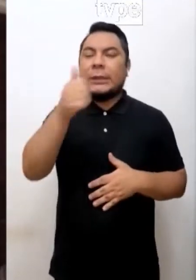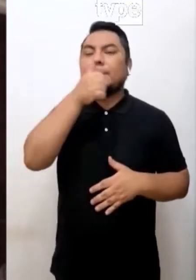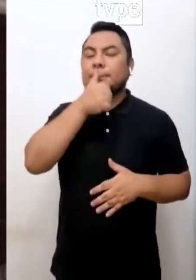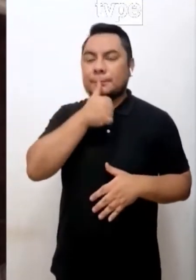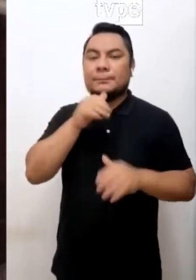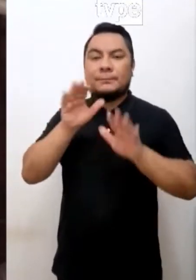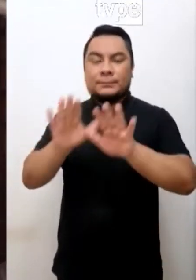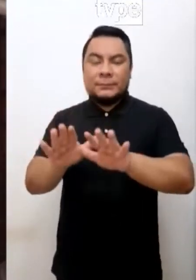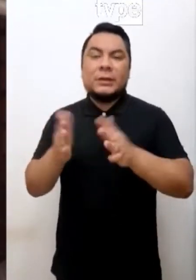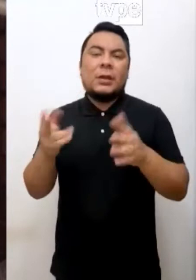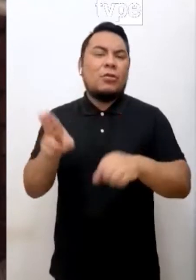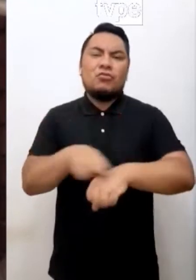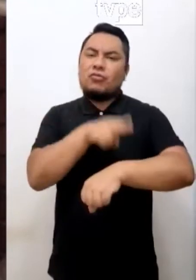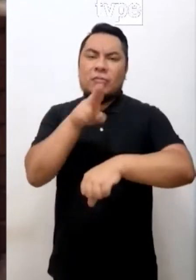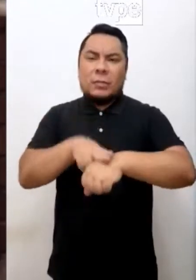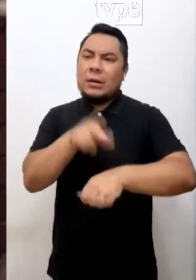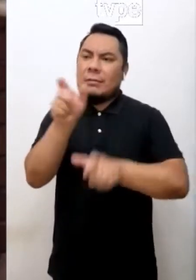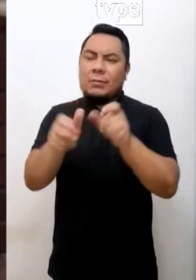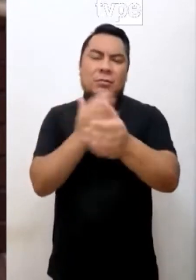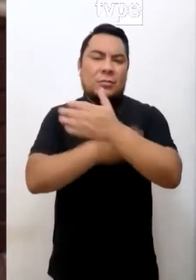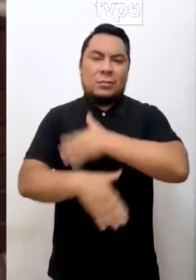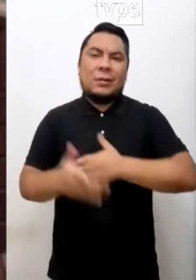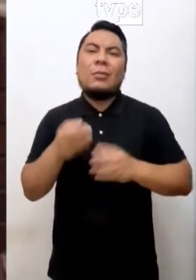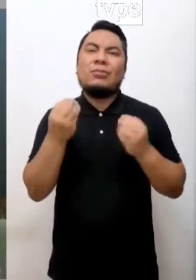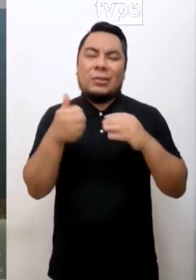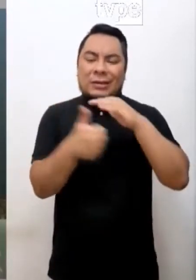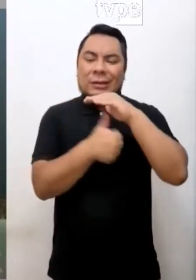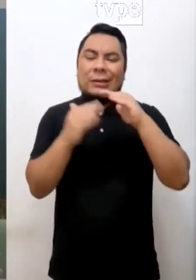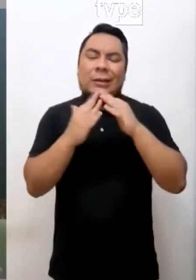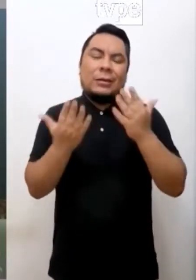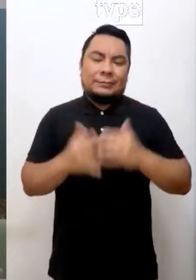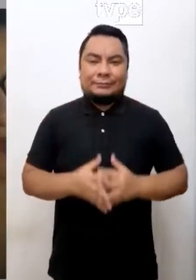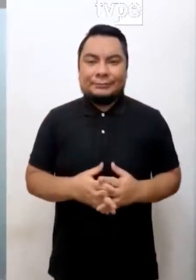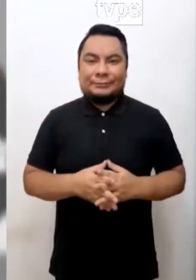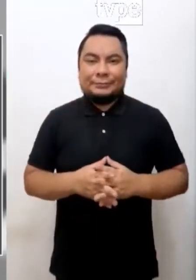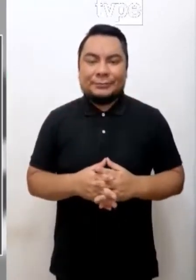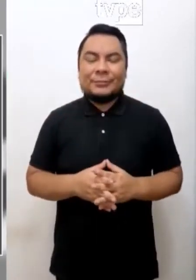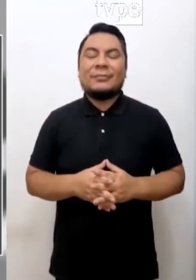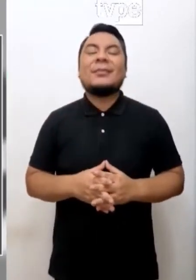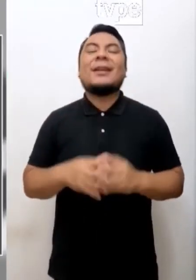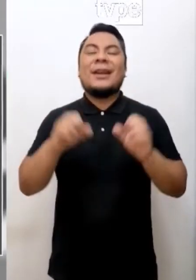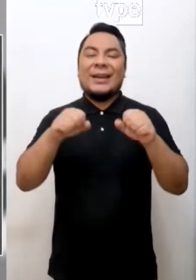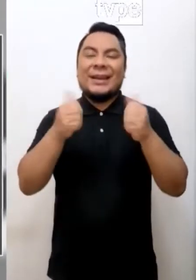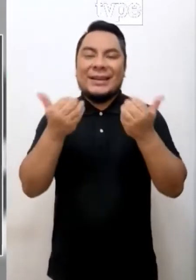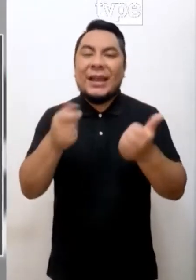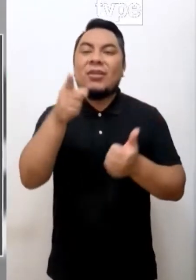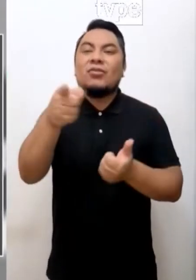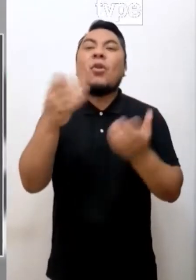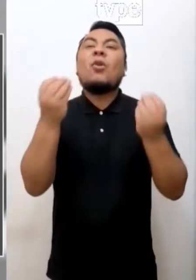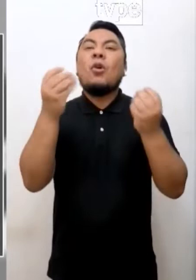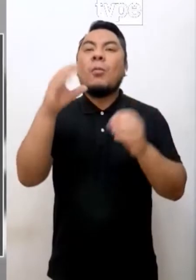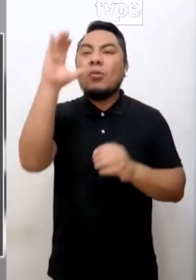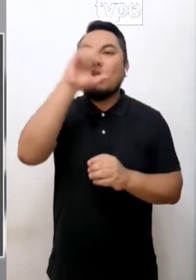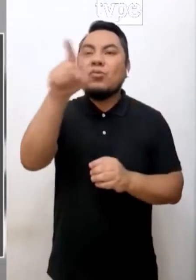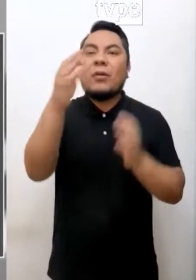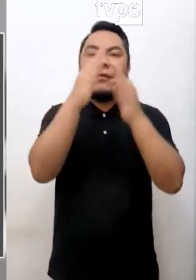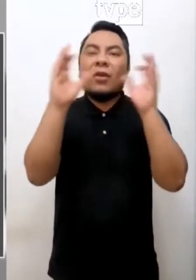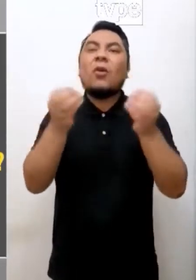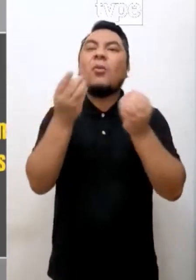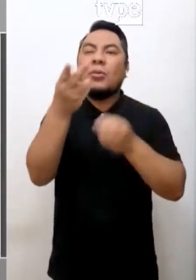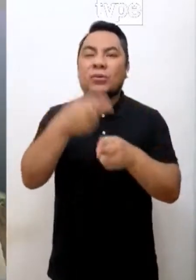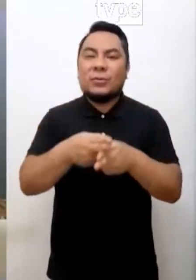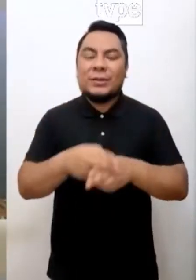ellos mismos y que es algo normal que se sientan así. Eso es lo que yo recomiendo. Carla, ¿cómo te podemos ubicar en las redes